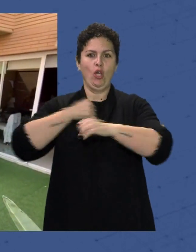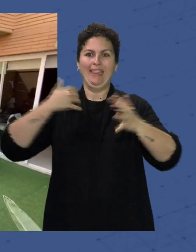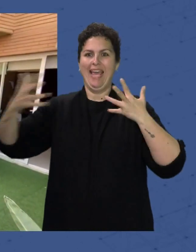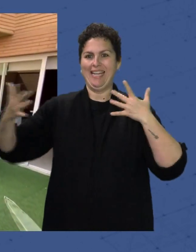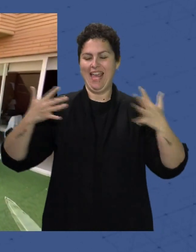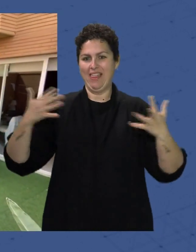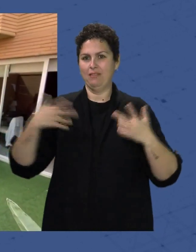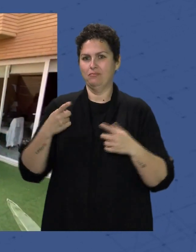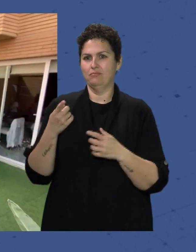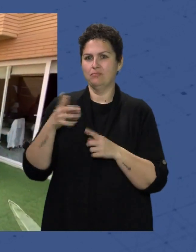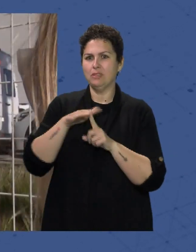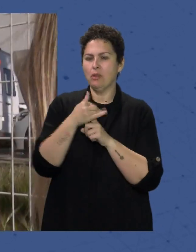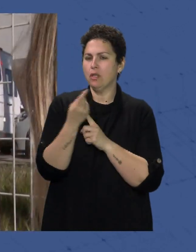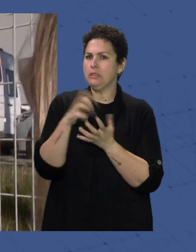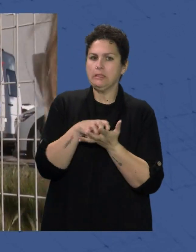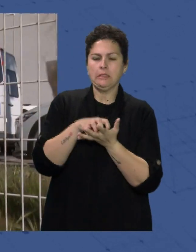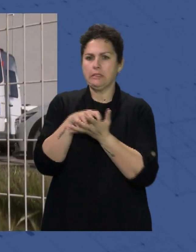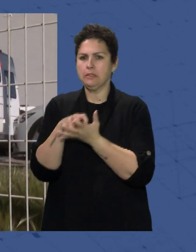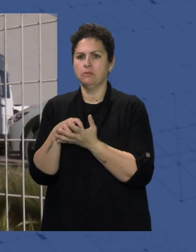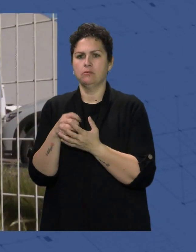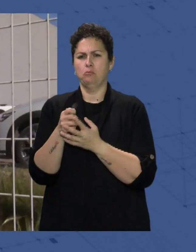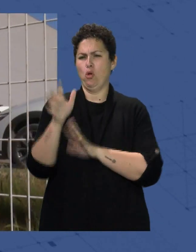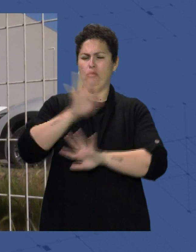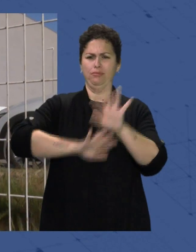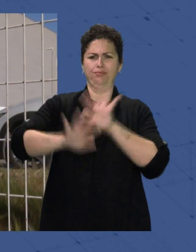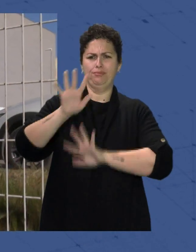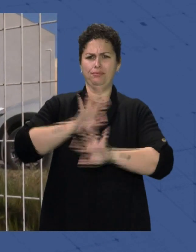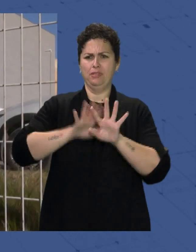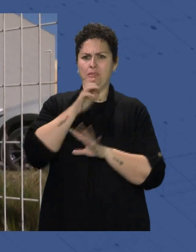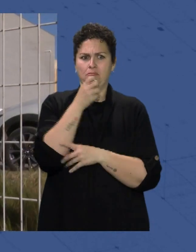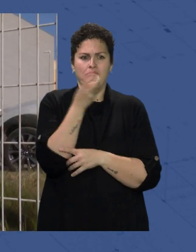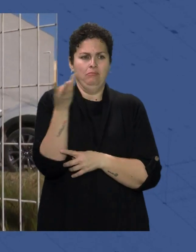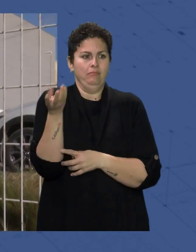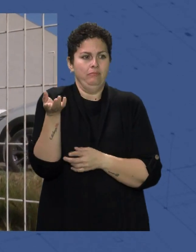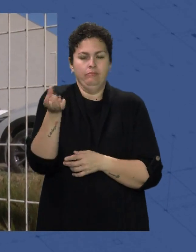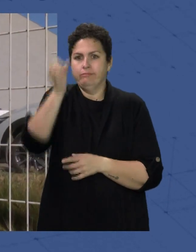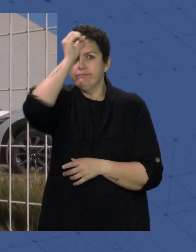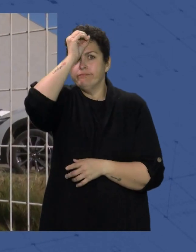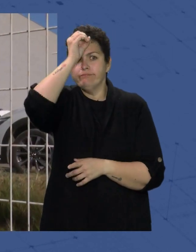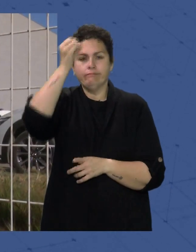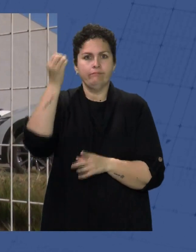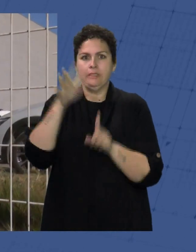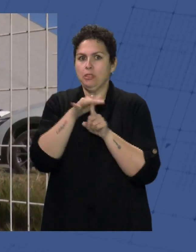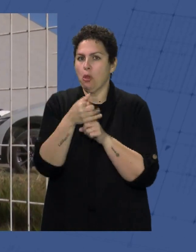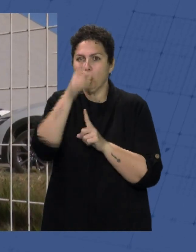de mucha incertidumbre Era un poco caótico Porque nadie sabíamos A lo que nos íbamos a enfrentar Y esto era un poco